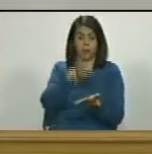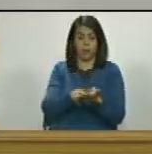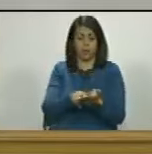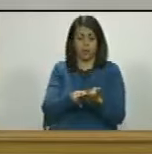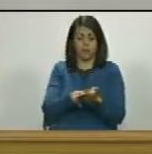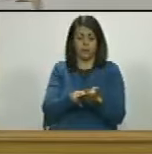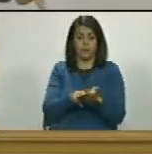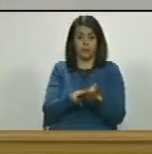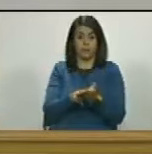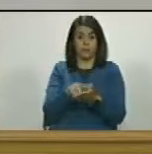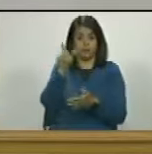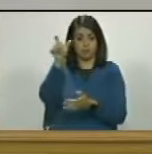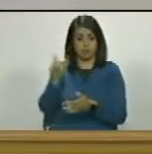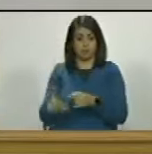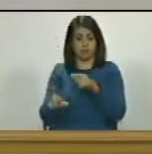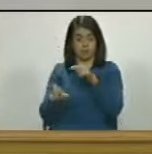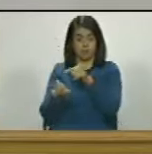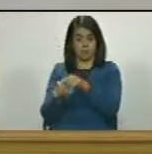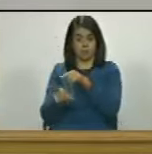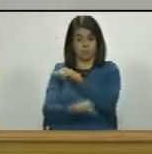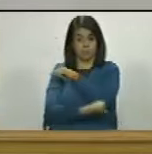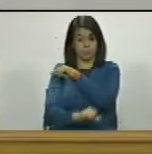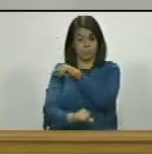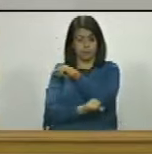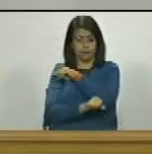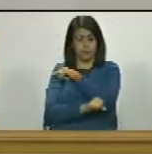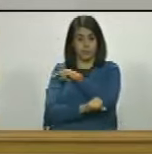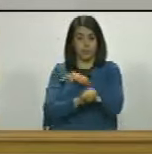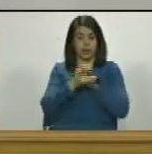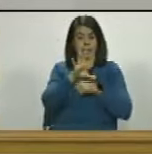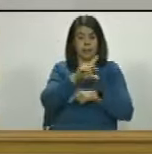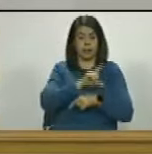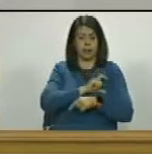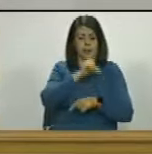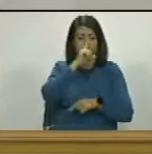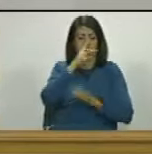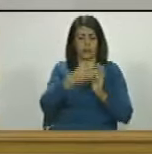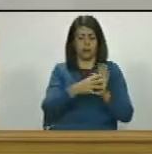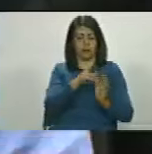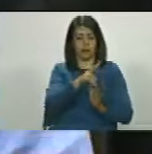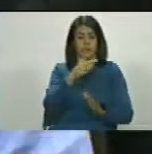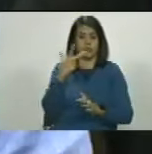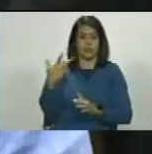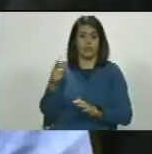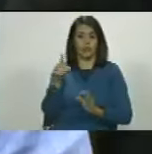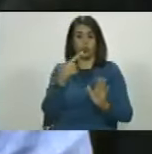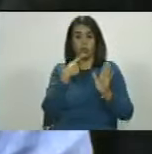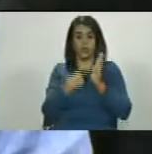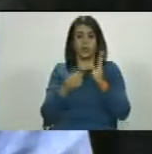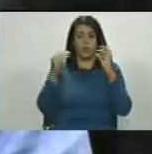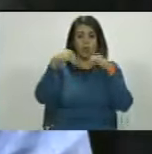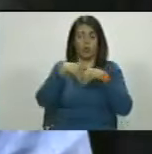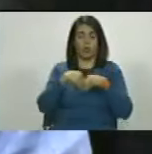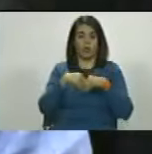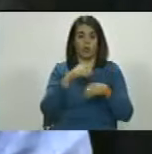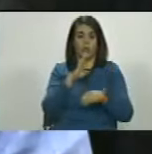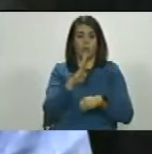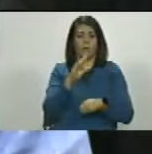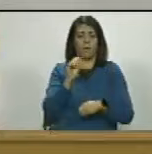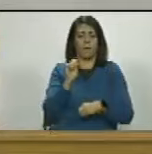esa figura mafiosa del 5 de enero del año 2023 violando los acuerdos de barbado